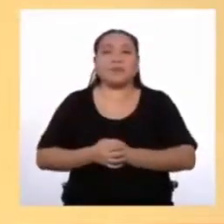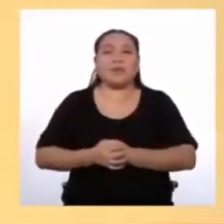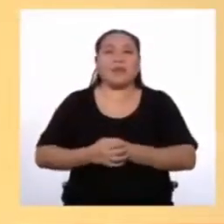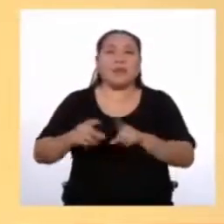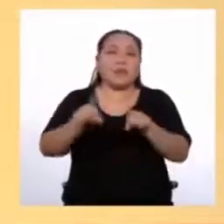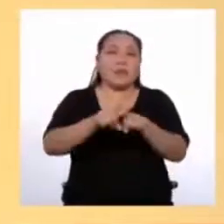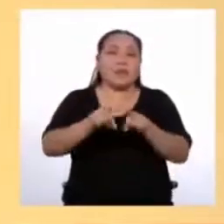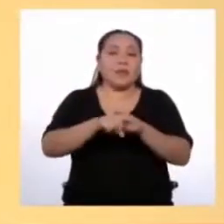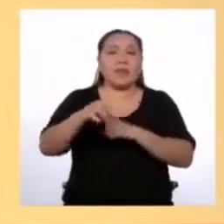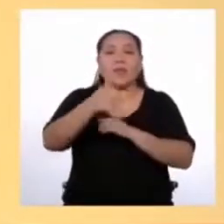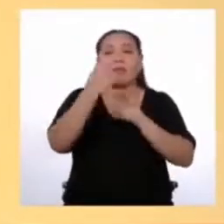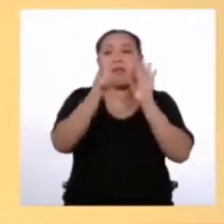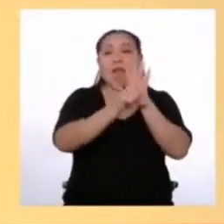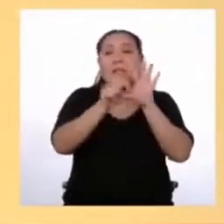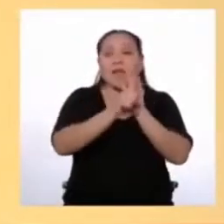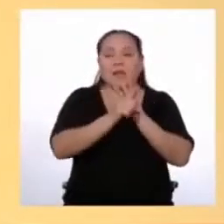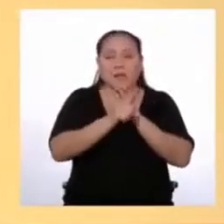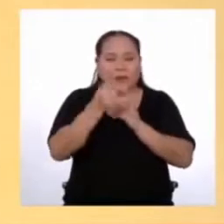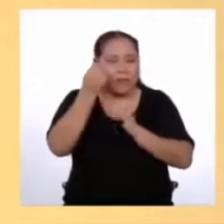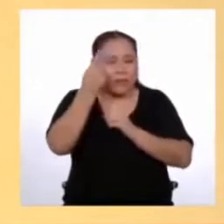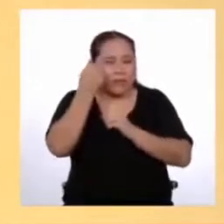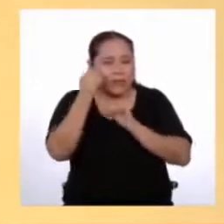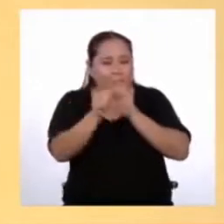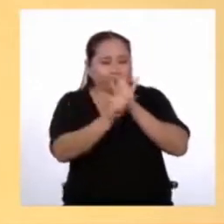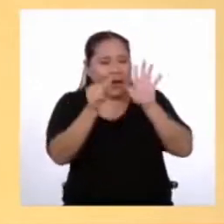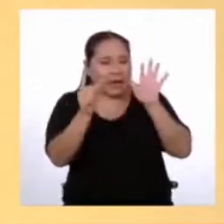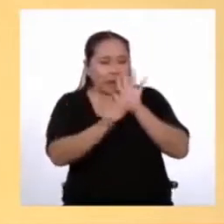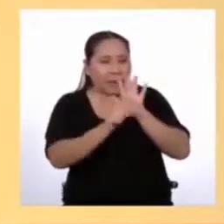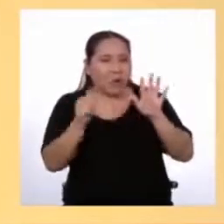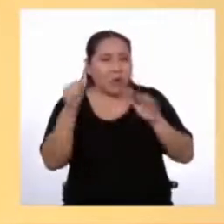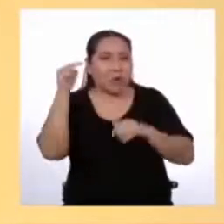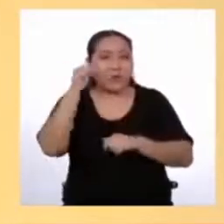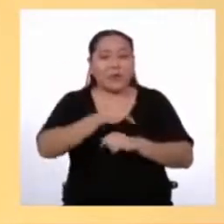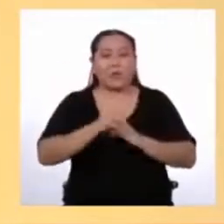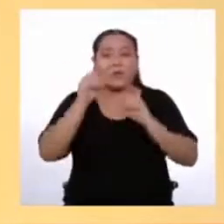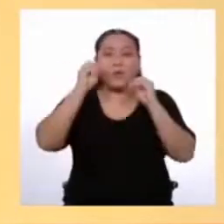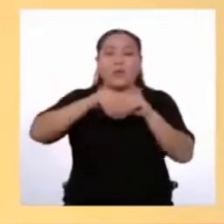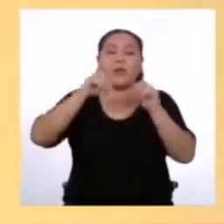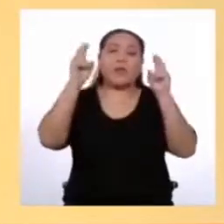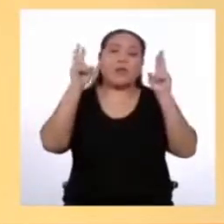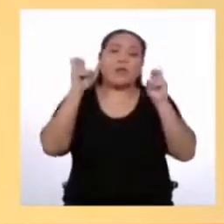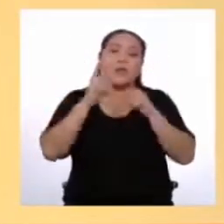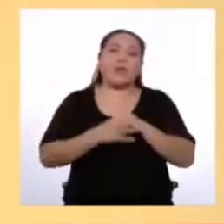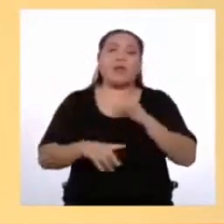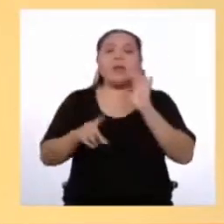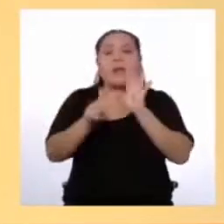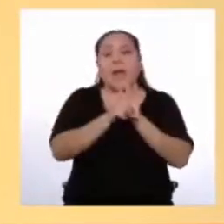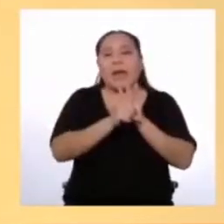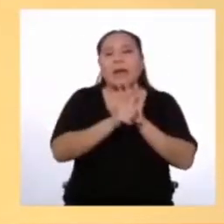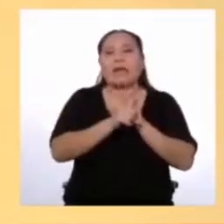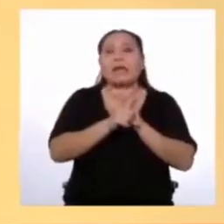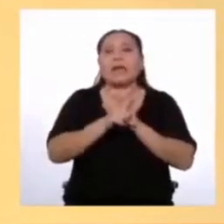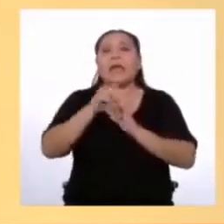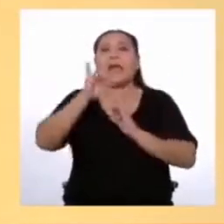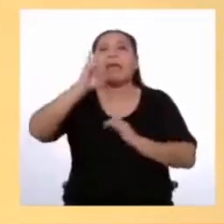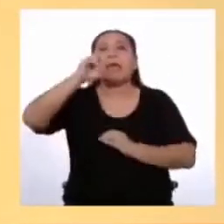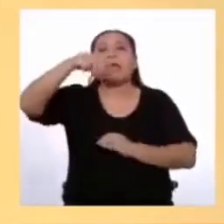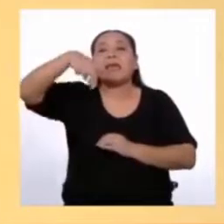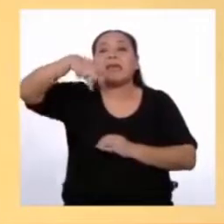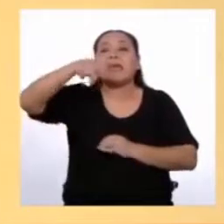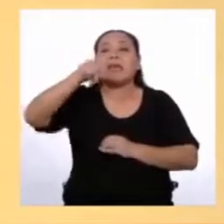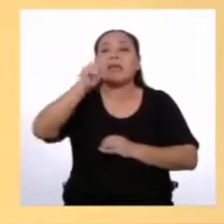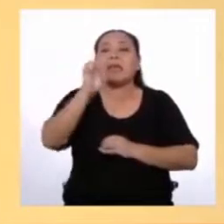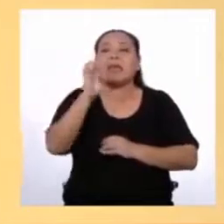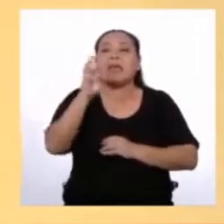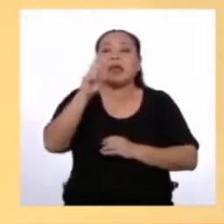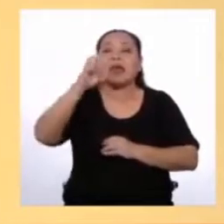leyes para interpretar artículos ya existentes Esas se titulan con la siguiente forma Ley de interpretación